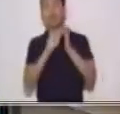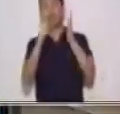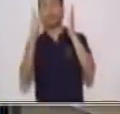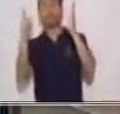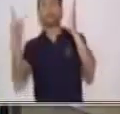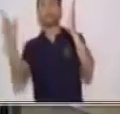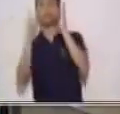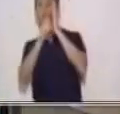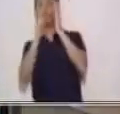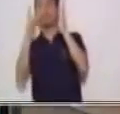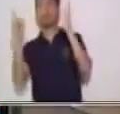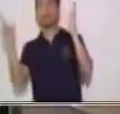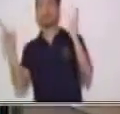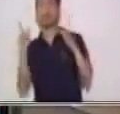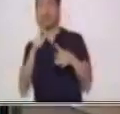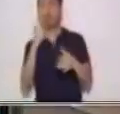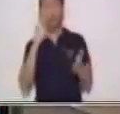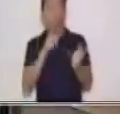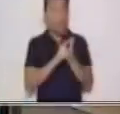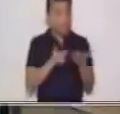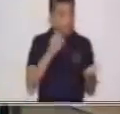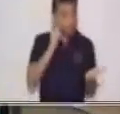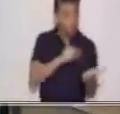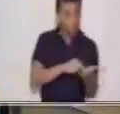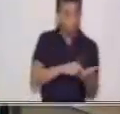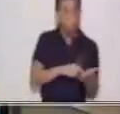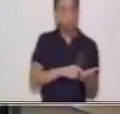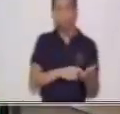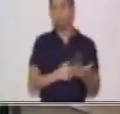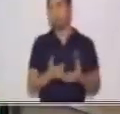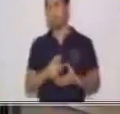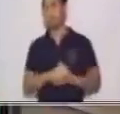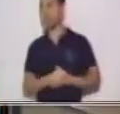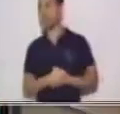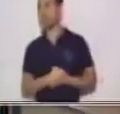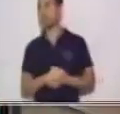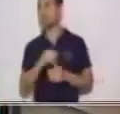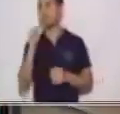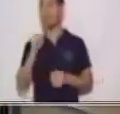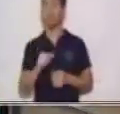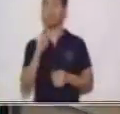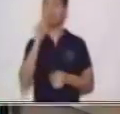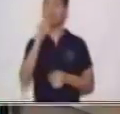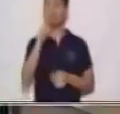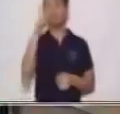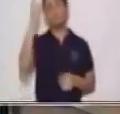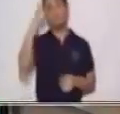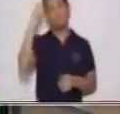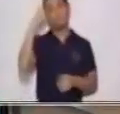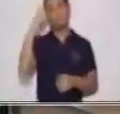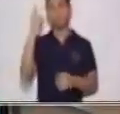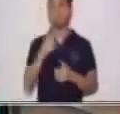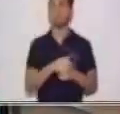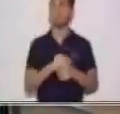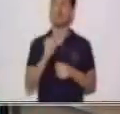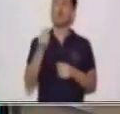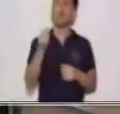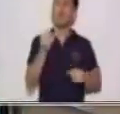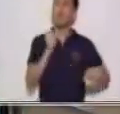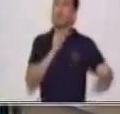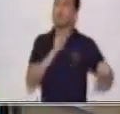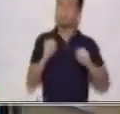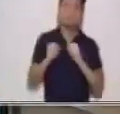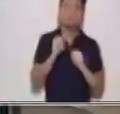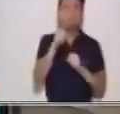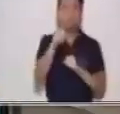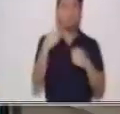anteriormente. ¿Estamos bien? Perfecto. Ahora, yo necesito que pienses qué acciones has